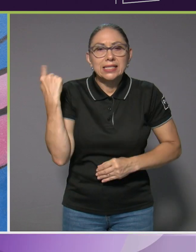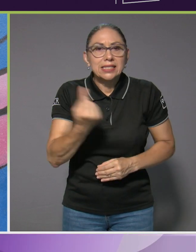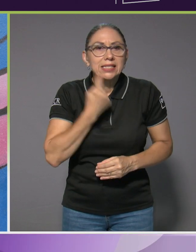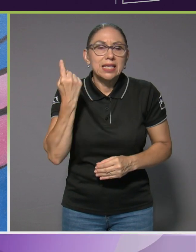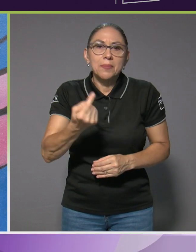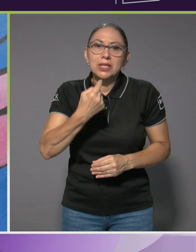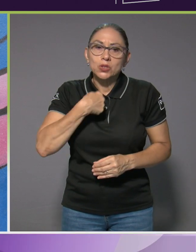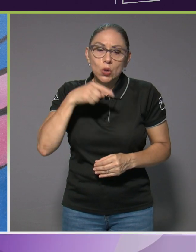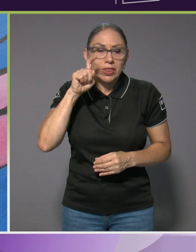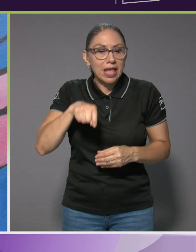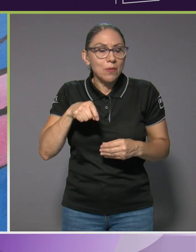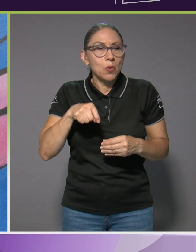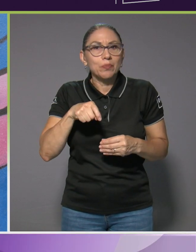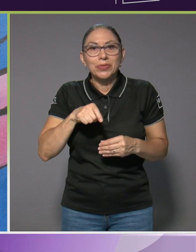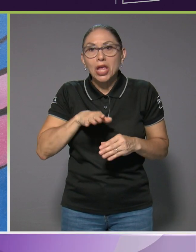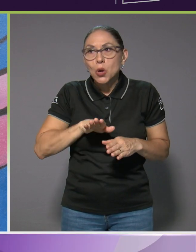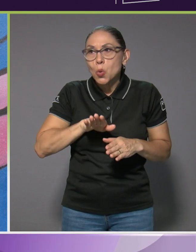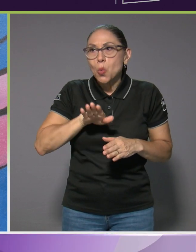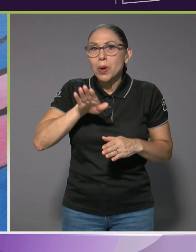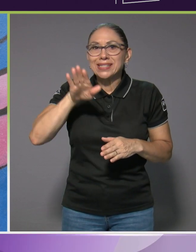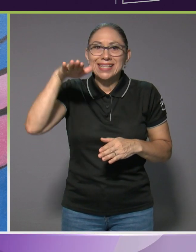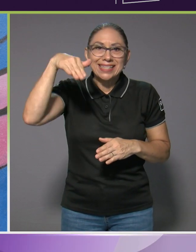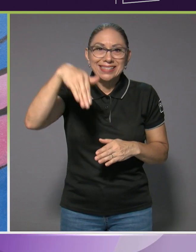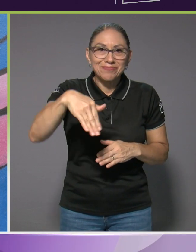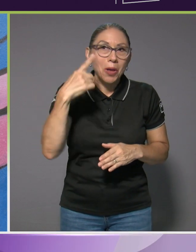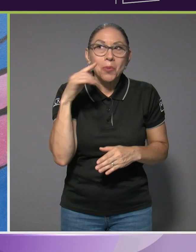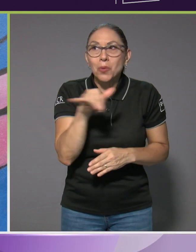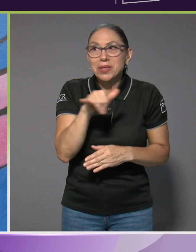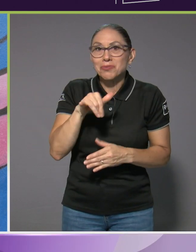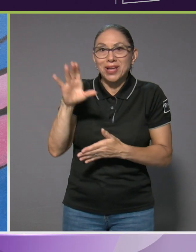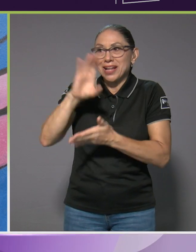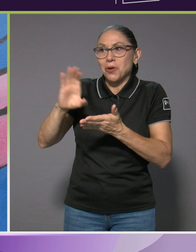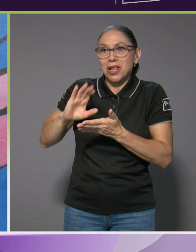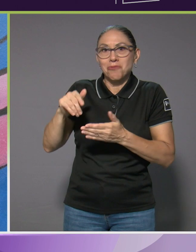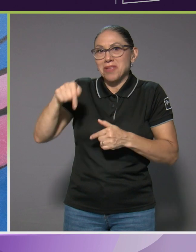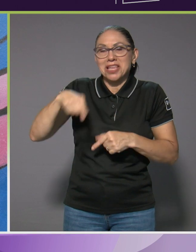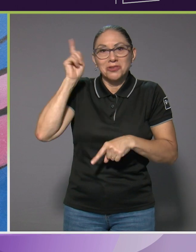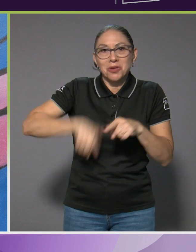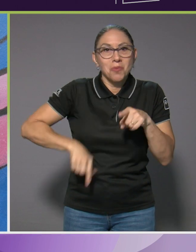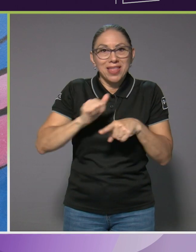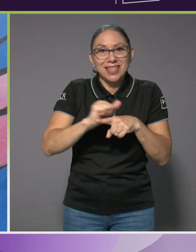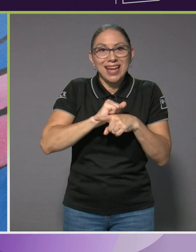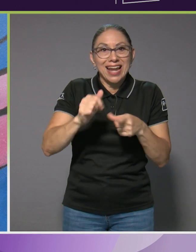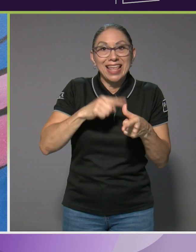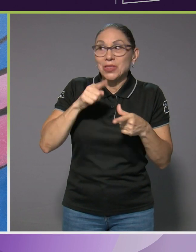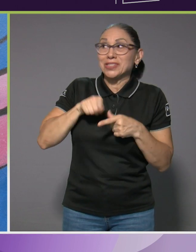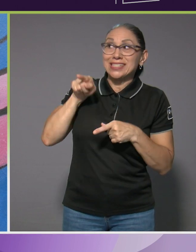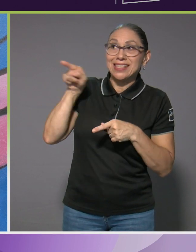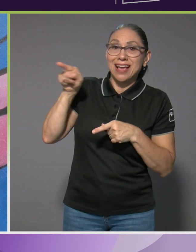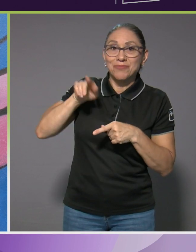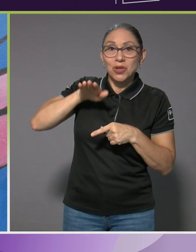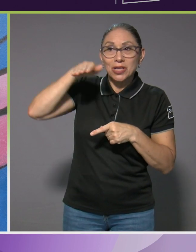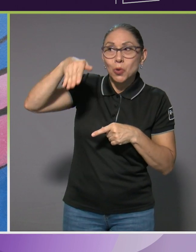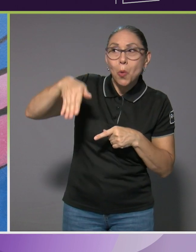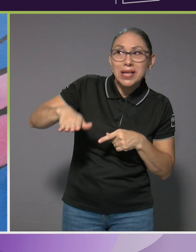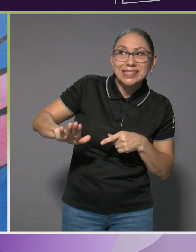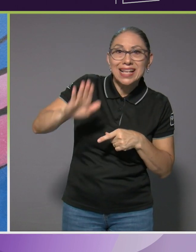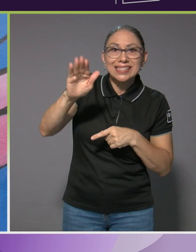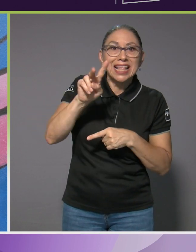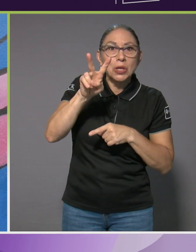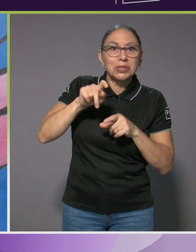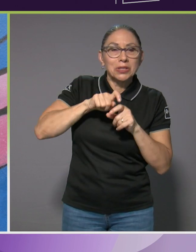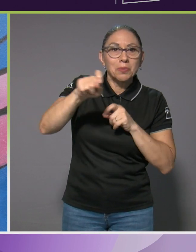hacer cuestos por la misma cosa del cole, que aquí no se puede entrenar, entonces no se tocan hacer los cuestos de allá a las de 200 y si no estos de aquí que